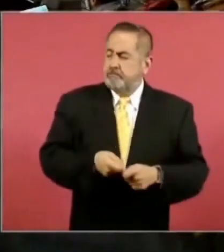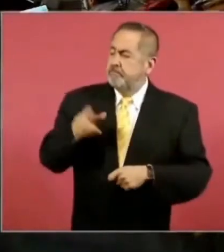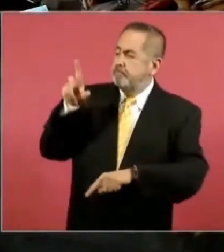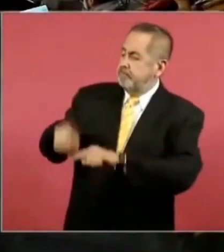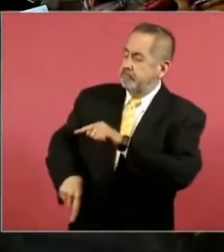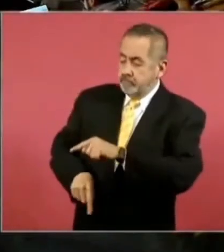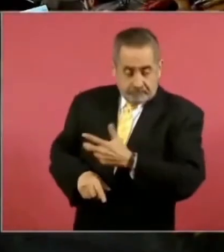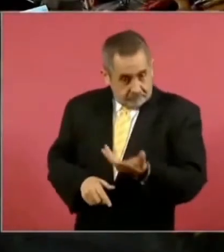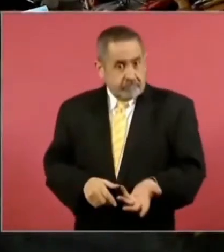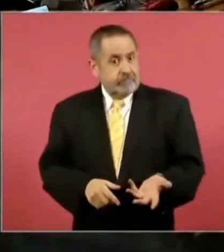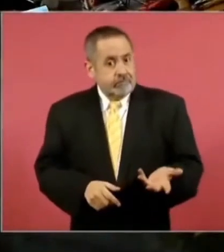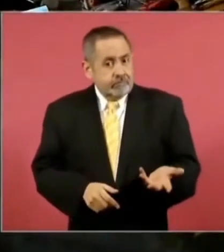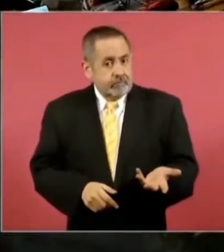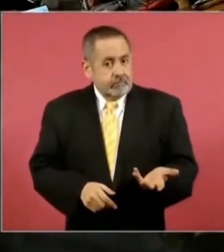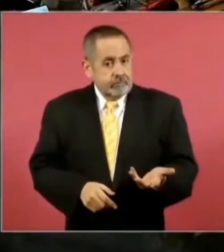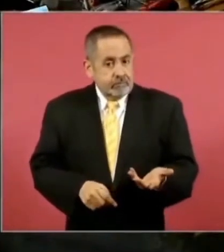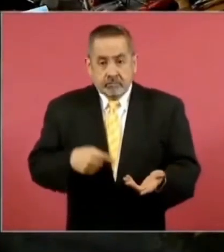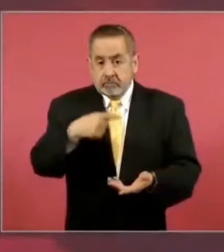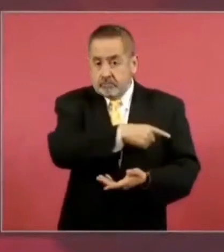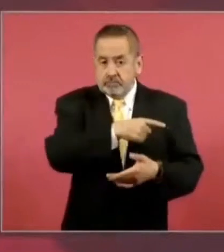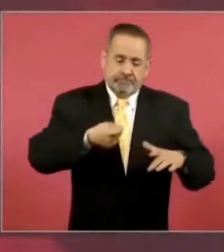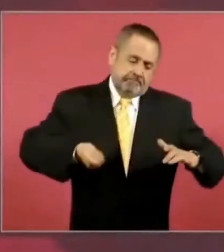y resuelve